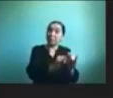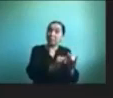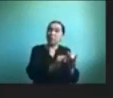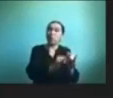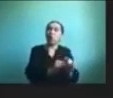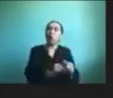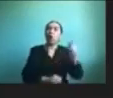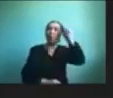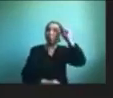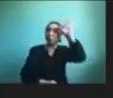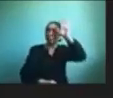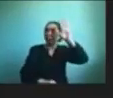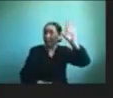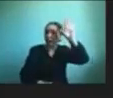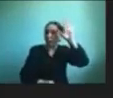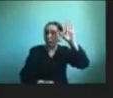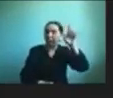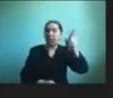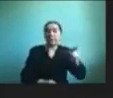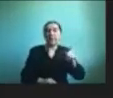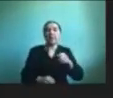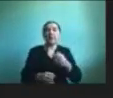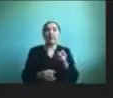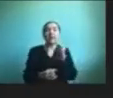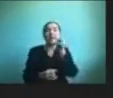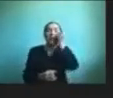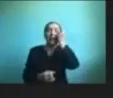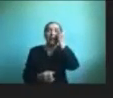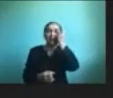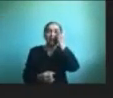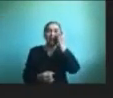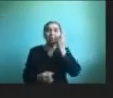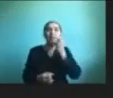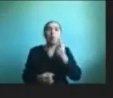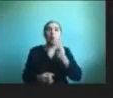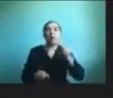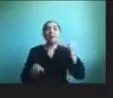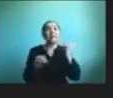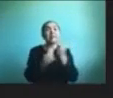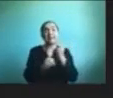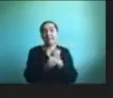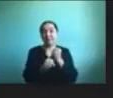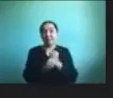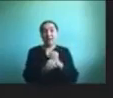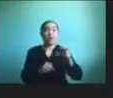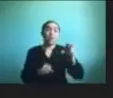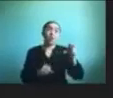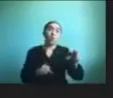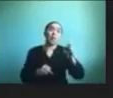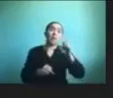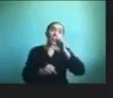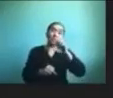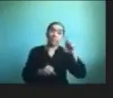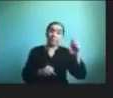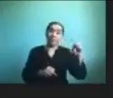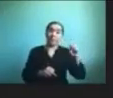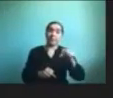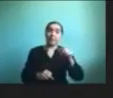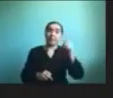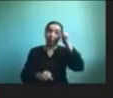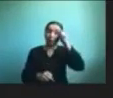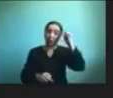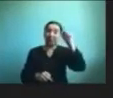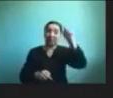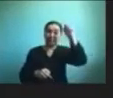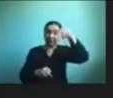teórica y para que comprendan cuál es el fundamento de esta aplicación y más abajito acá acá